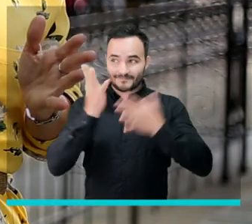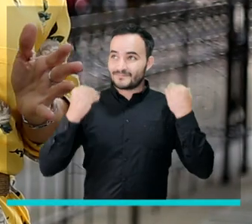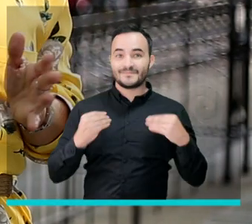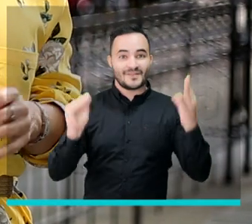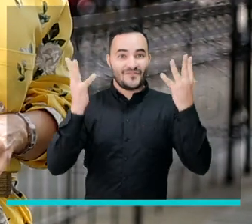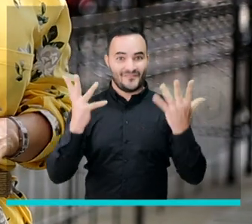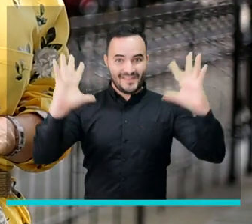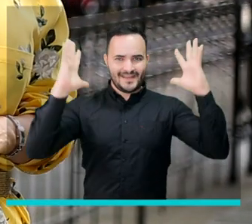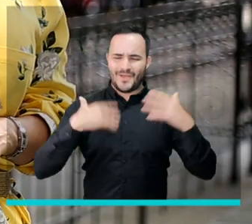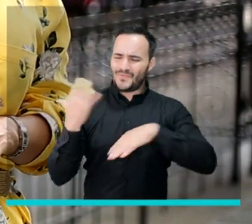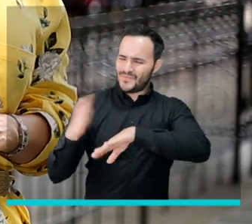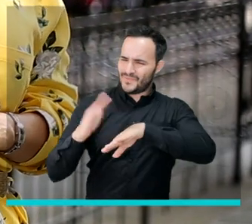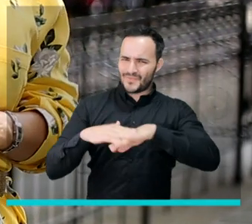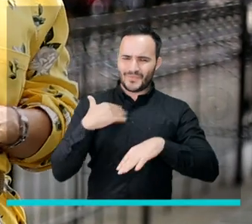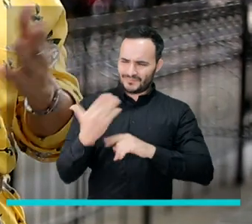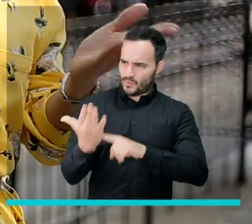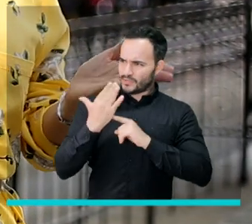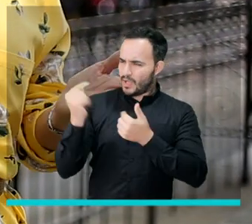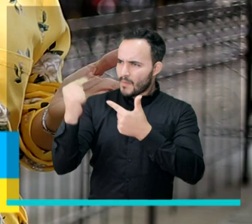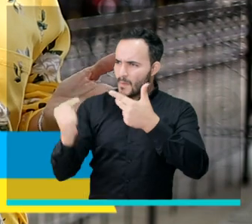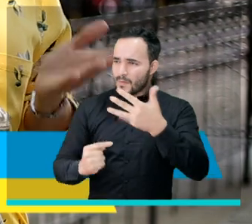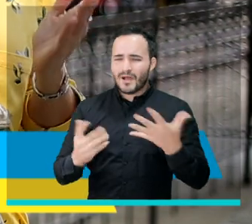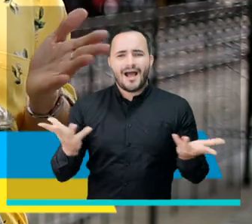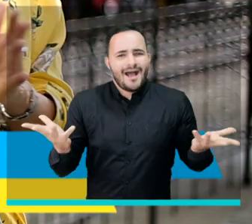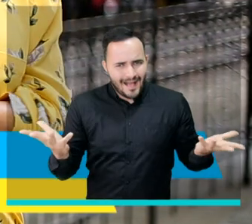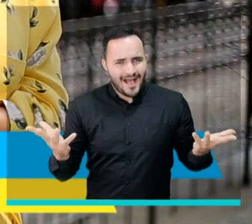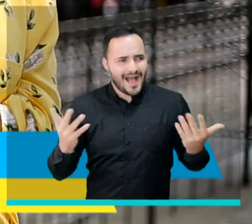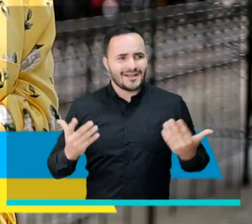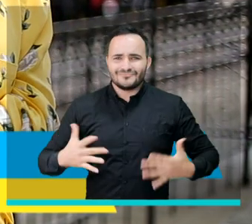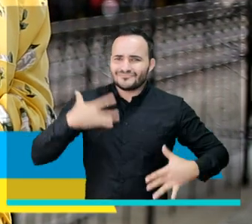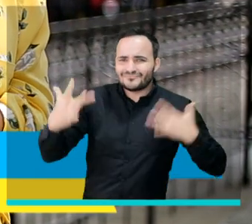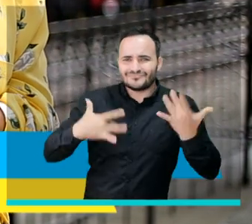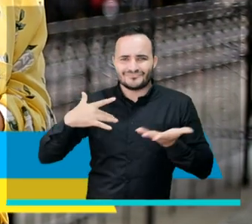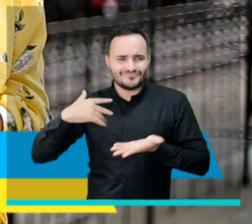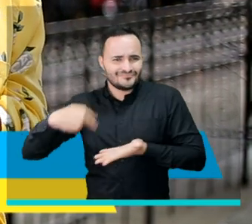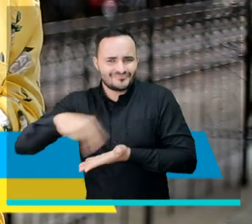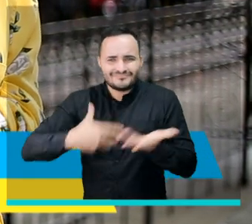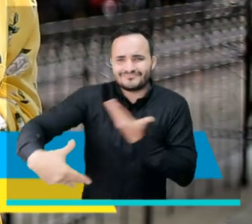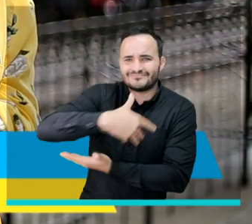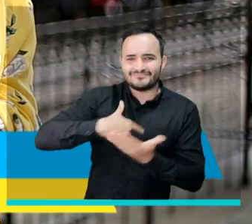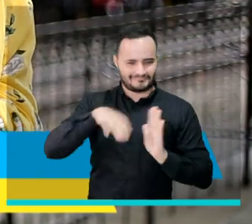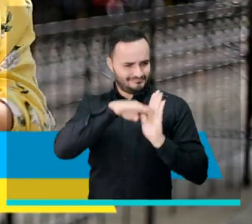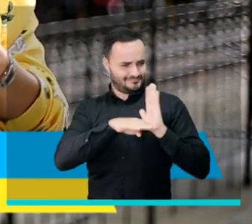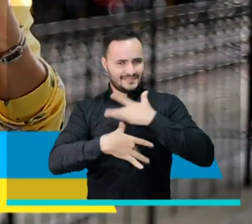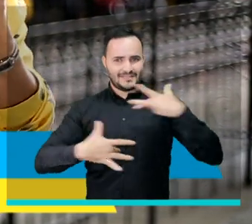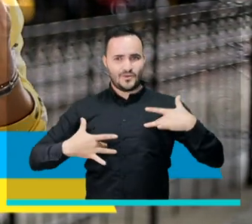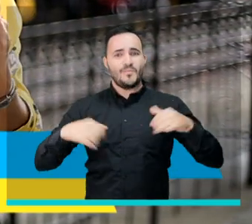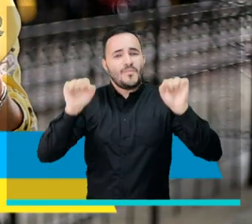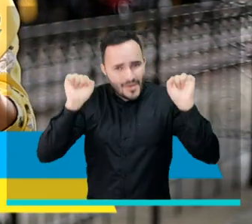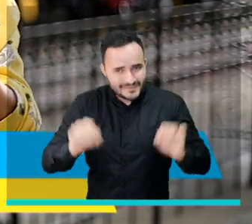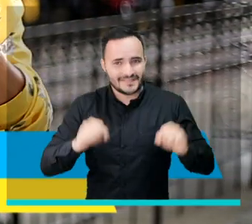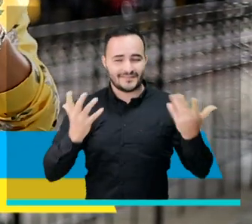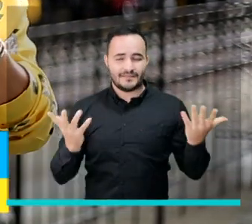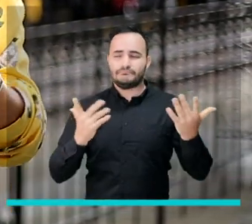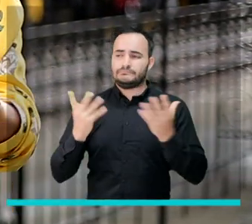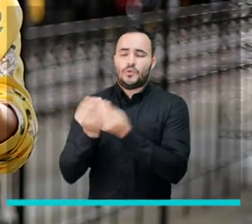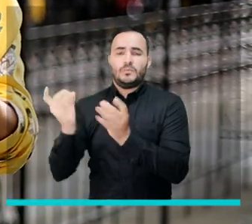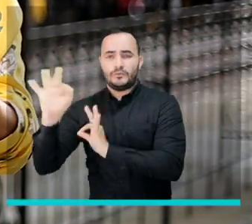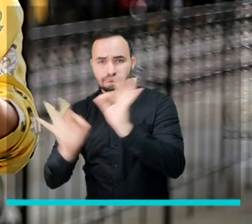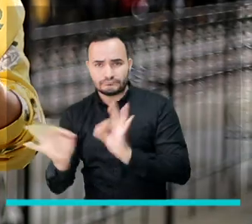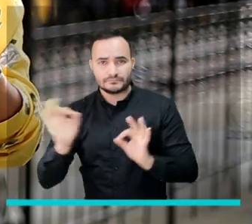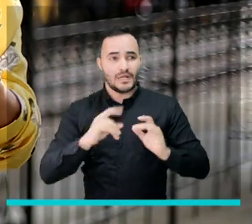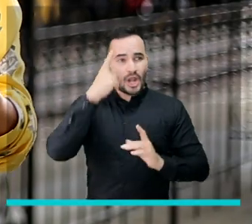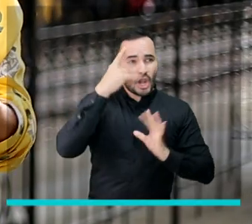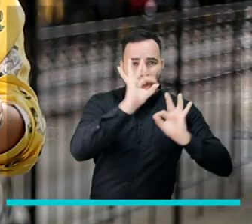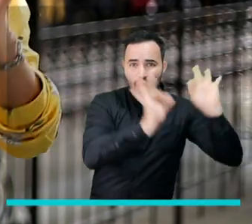La Feria de las Flores es el claro ejemplo de que disfrutar y celebrar sí es posible si se cumple con las medidas de bioseguridad. Organizadores, grupos